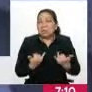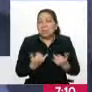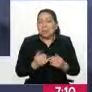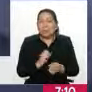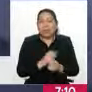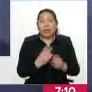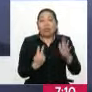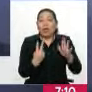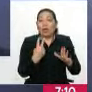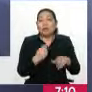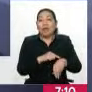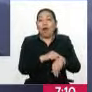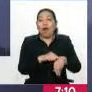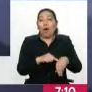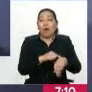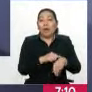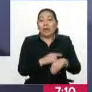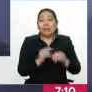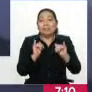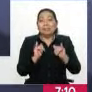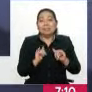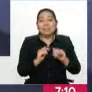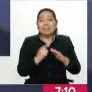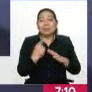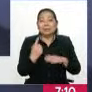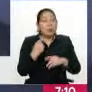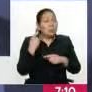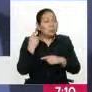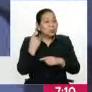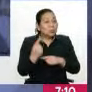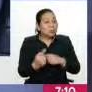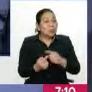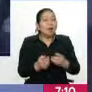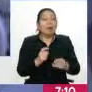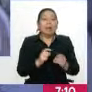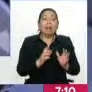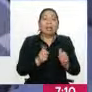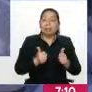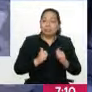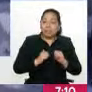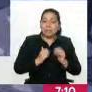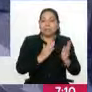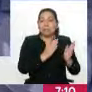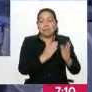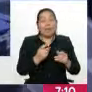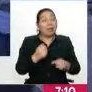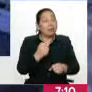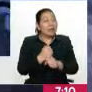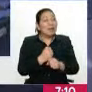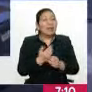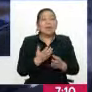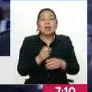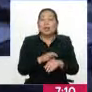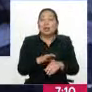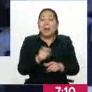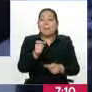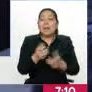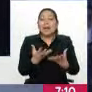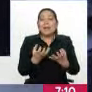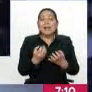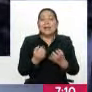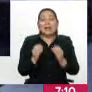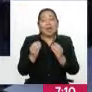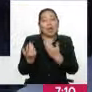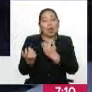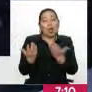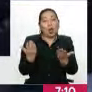por pandemia 12 horas seguidas. Dentro de esas 12 horas seguidas tenemos periodo de descanso. ¿Qué consejo le darías a las personas que quieren